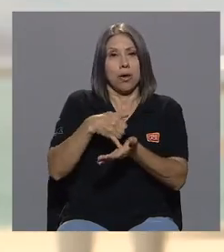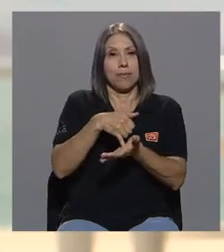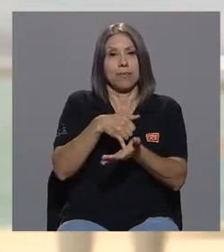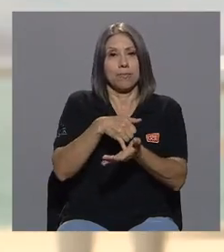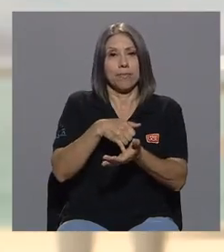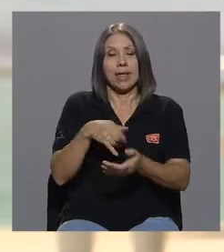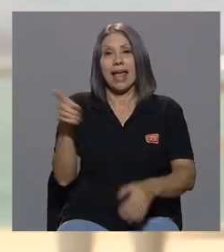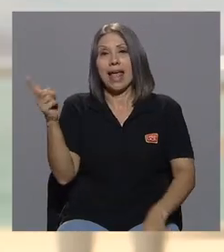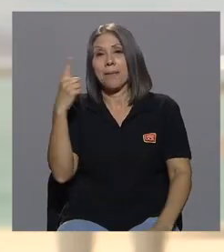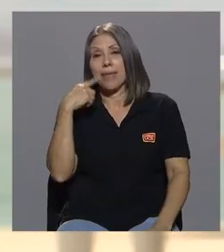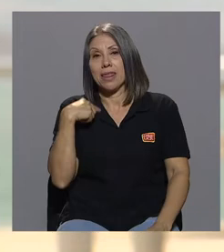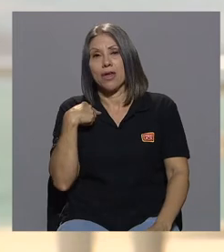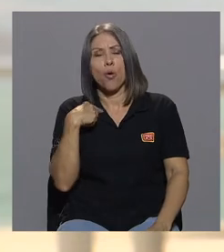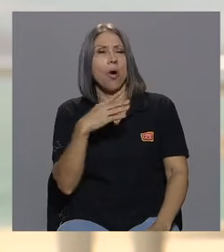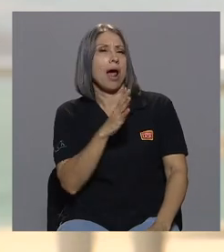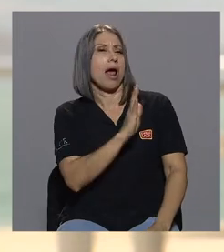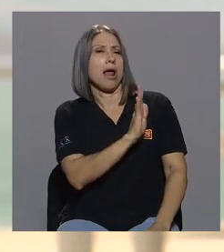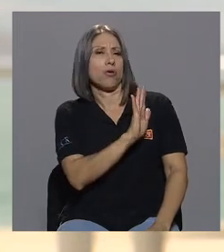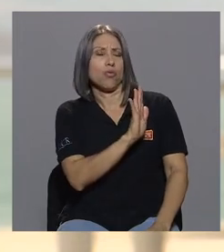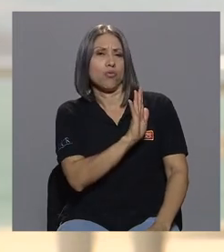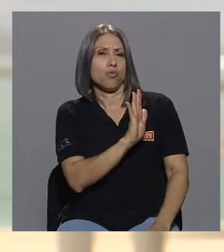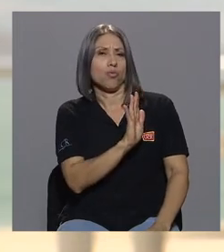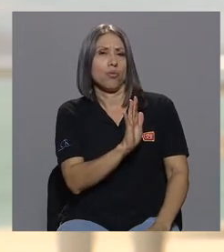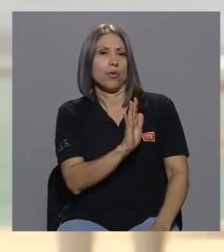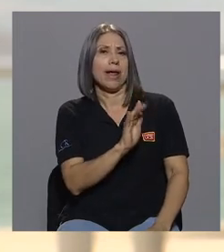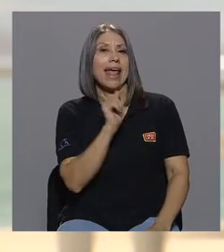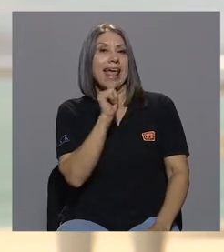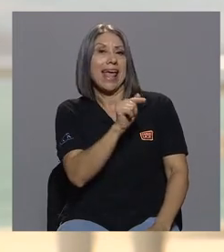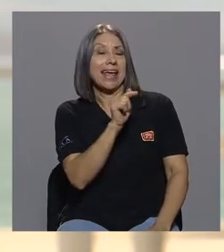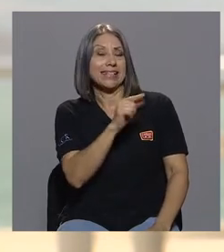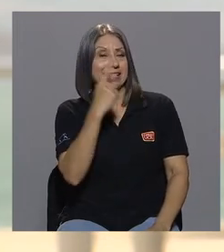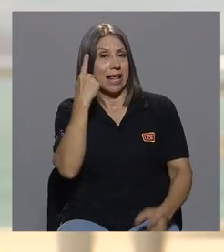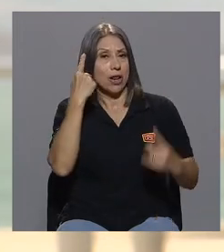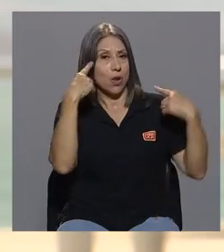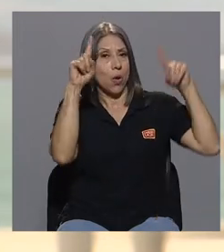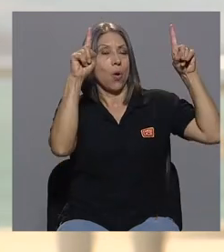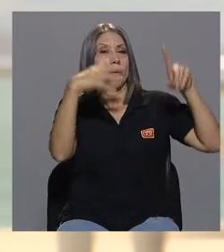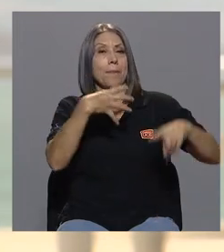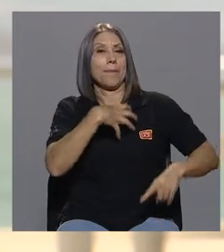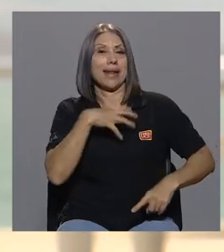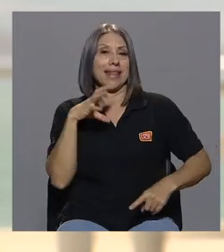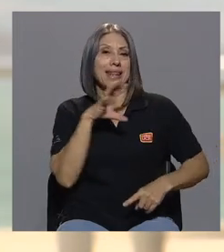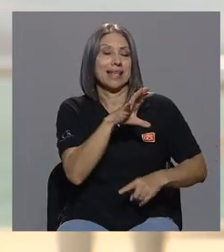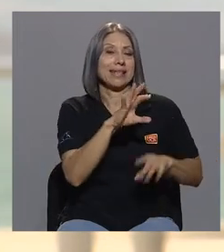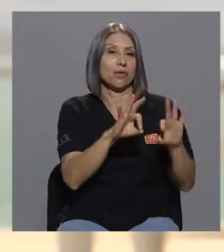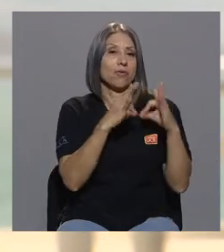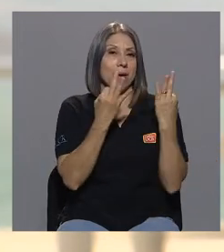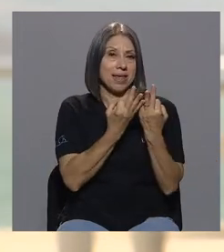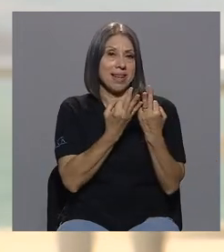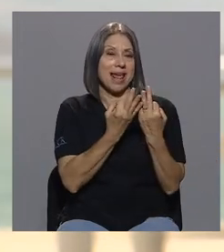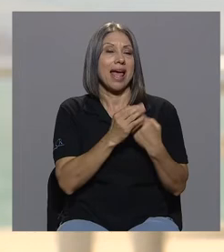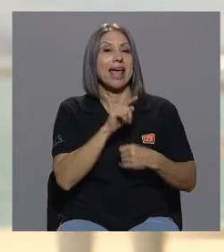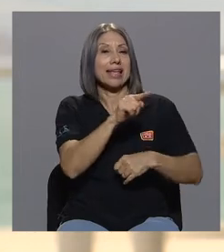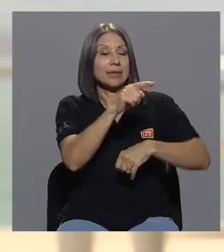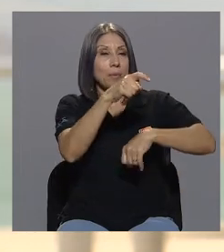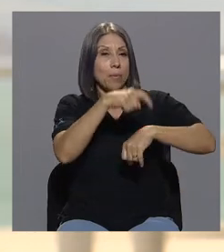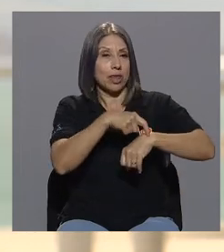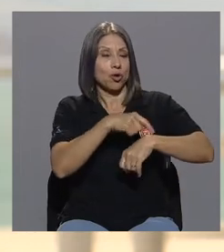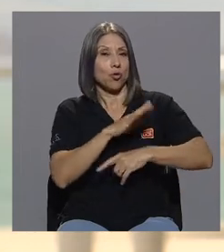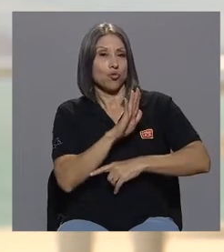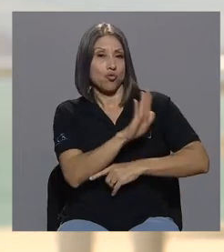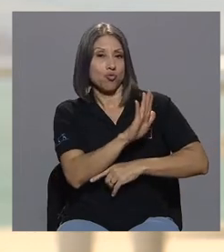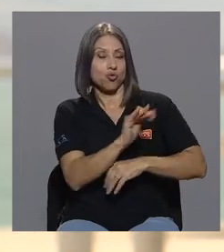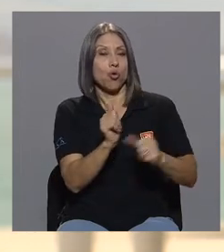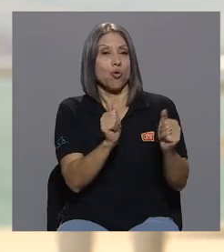le pertenece a tu familia ese momento es tuyo con los tuyos y yo prefiero que lo